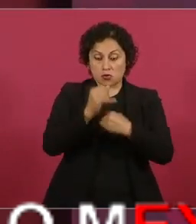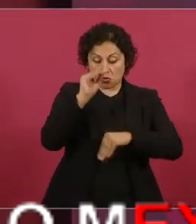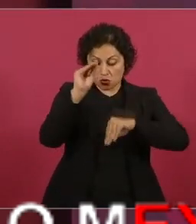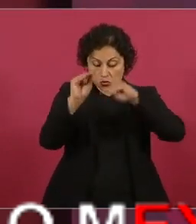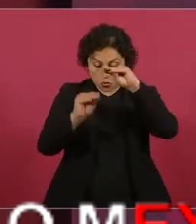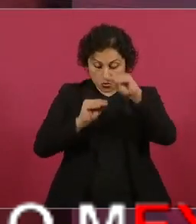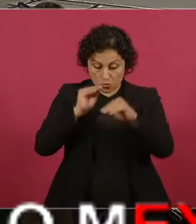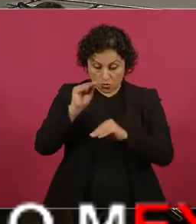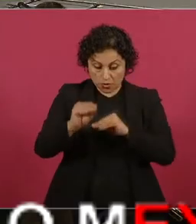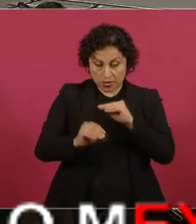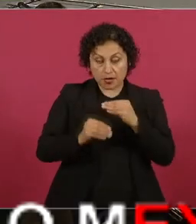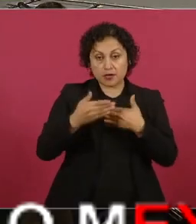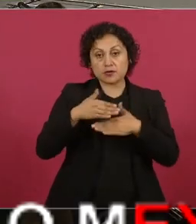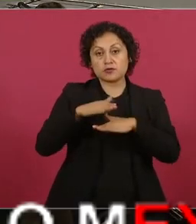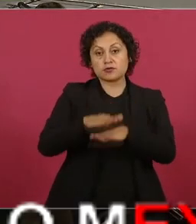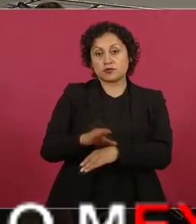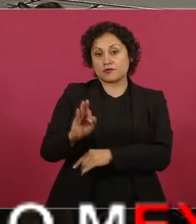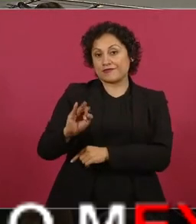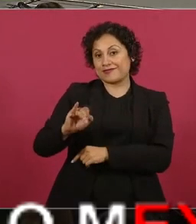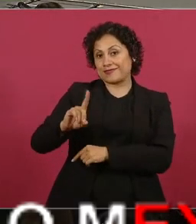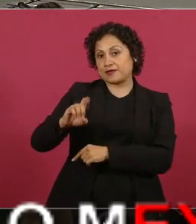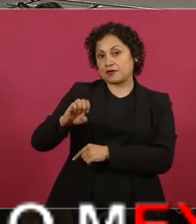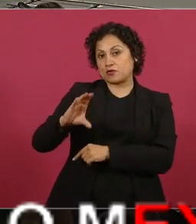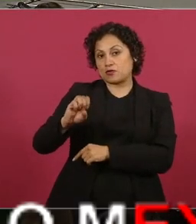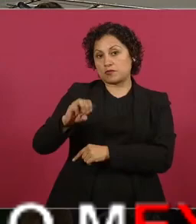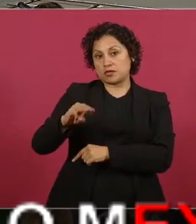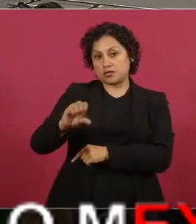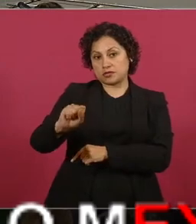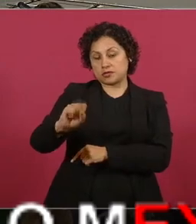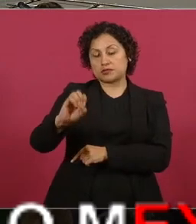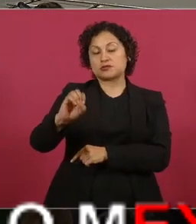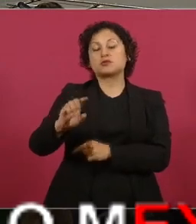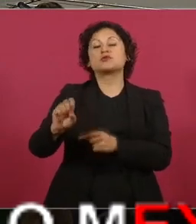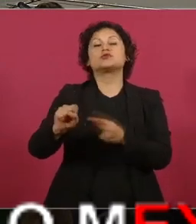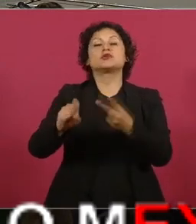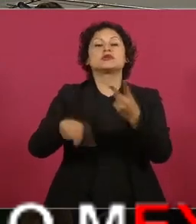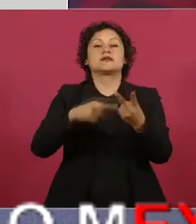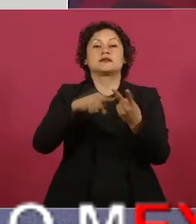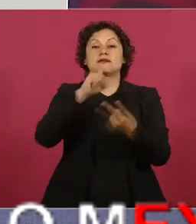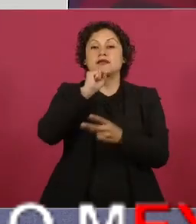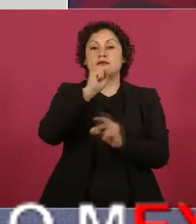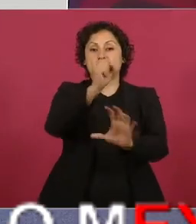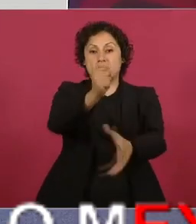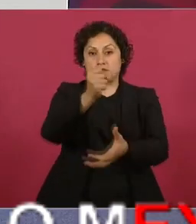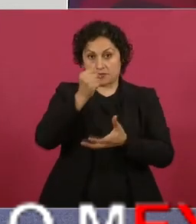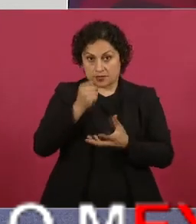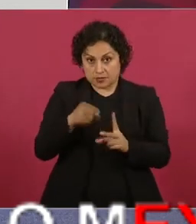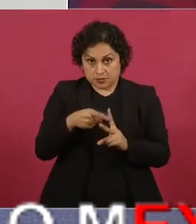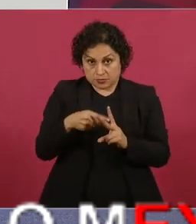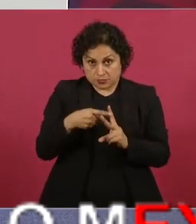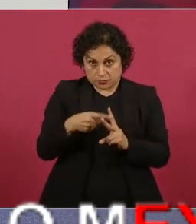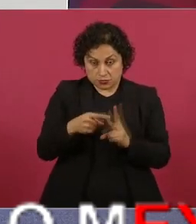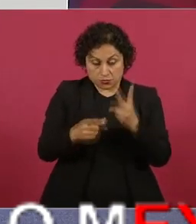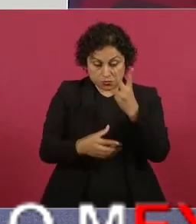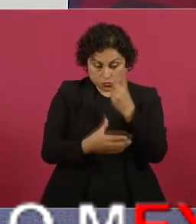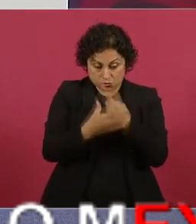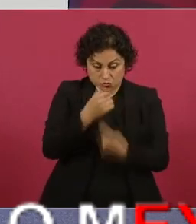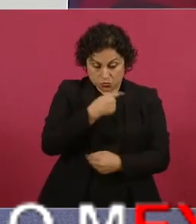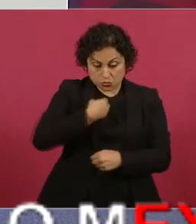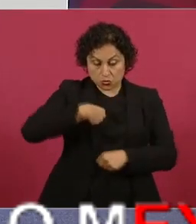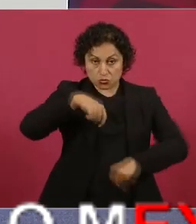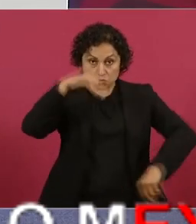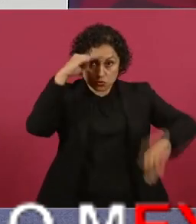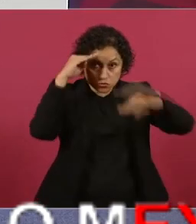fideicomisos como del ejercicio del presupuesto asignado con el objeto de que, por un lado, se